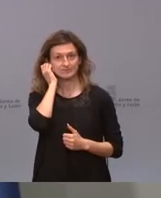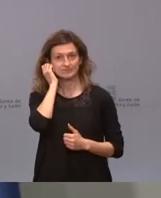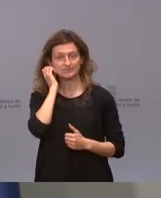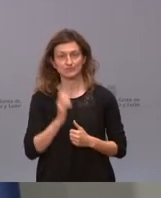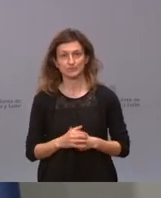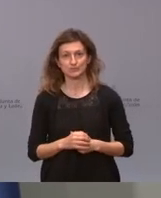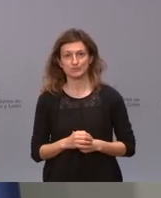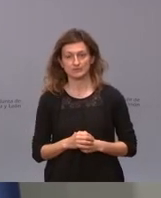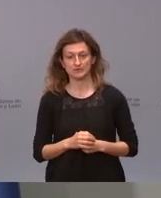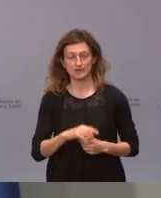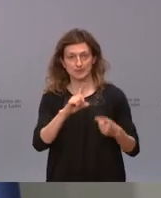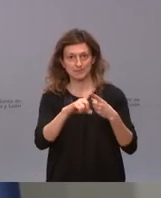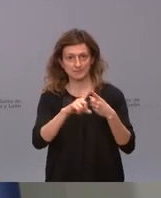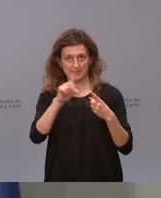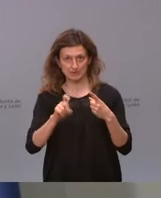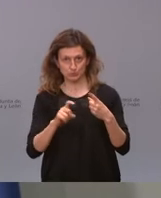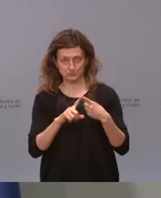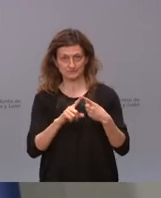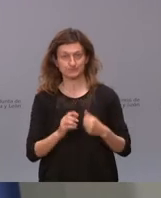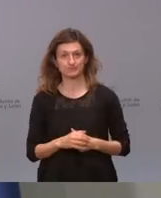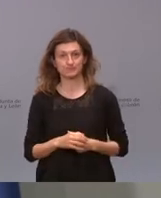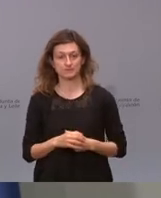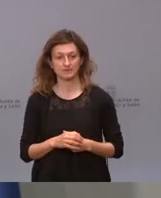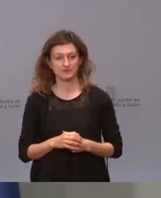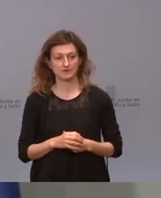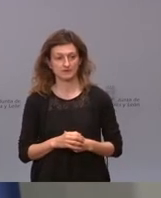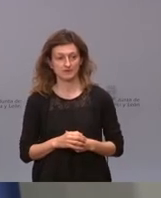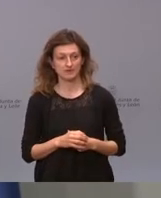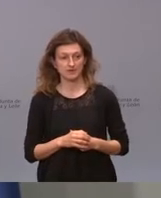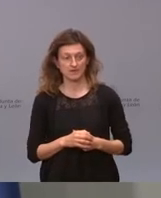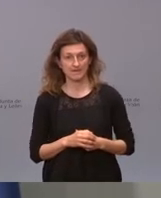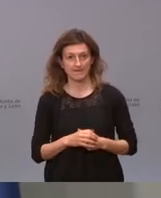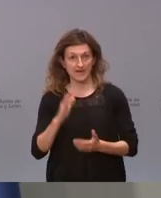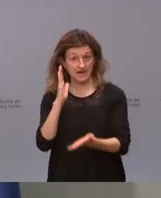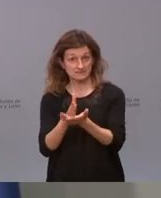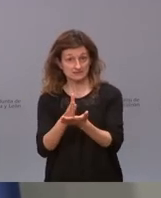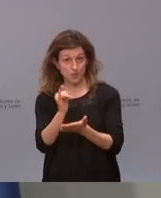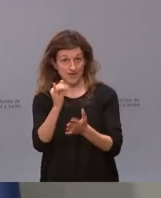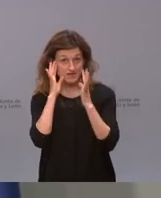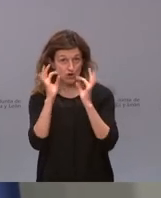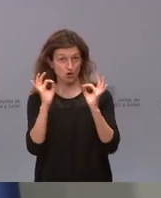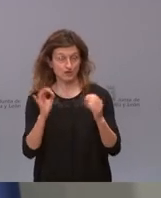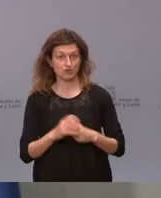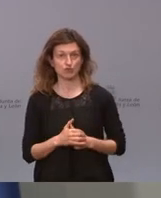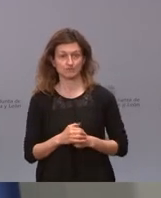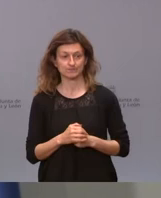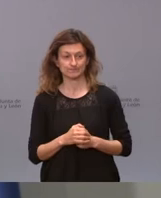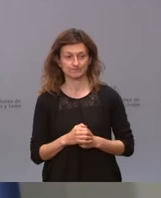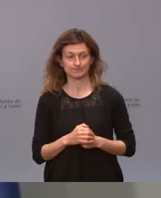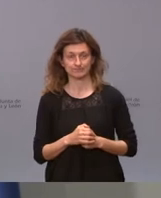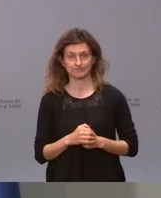sobre el primer asunto si hay castigos son evidentes voy a contestarle porque